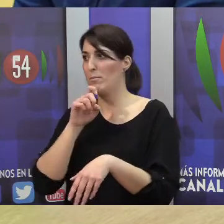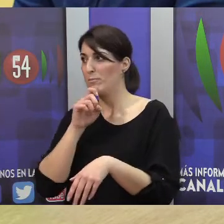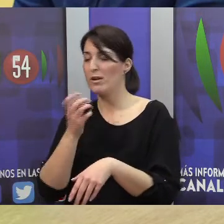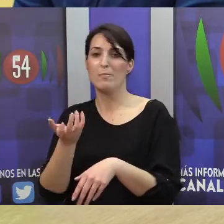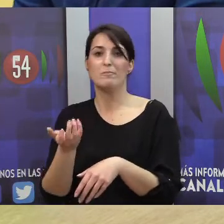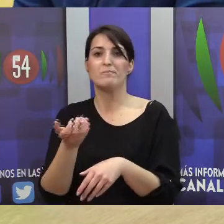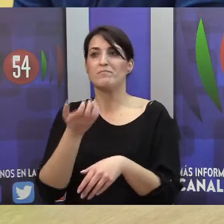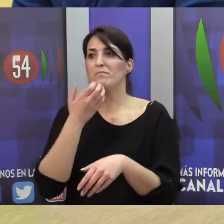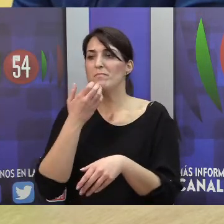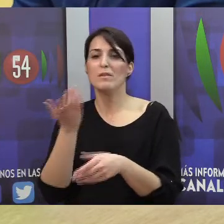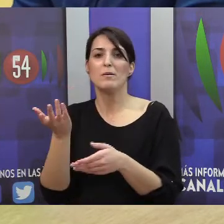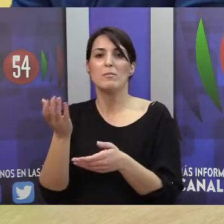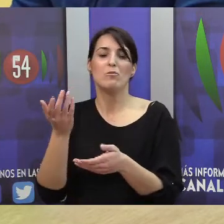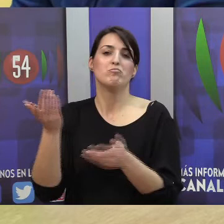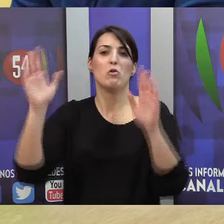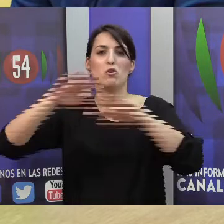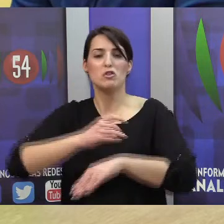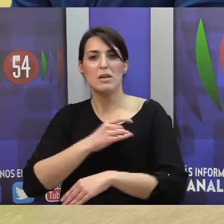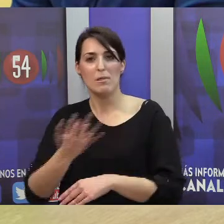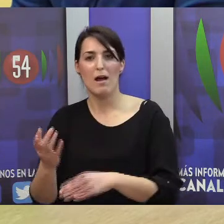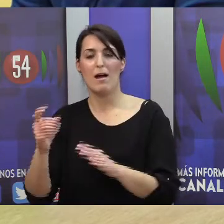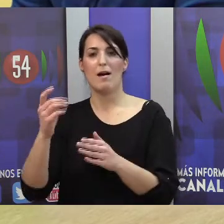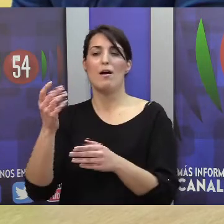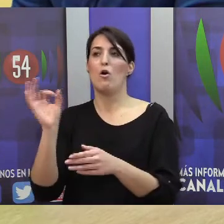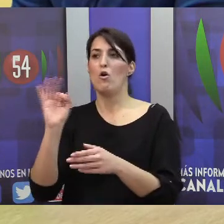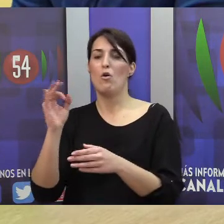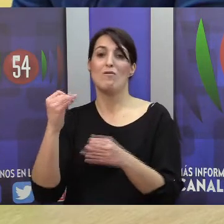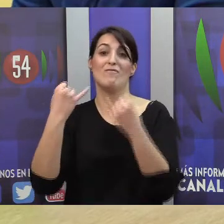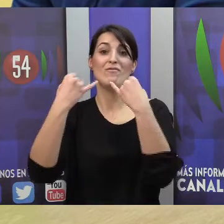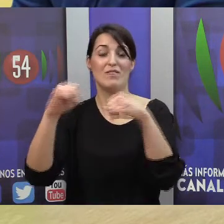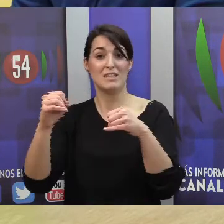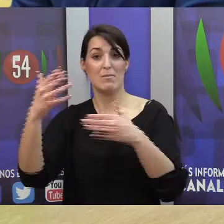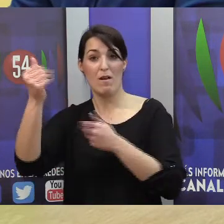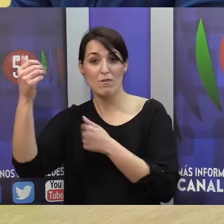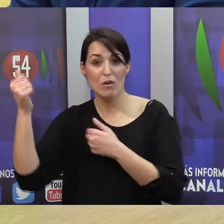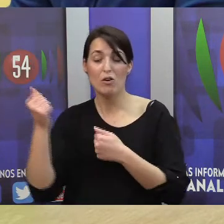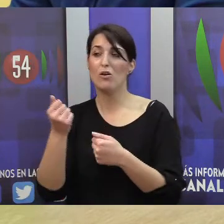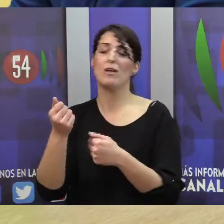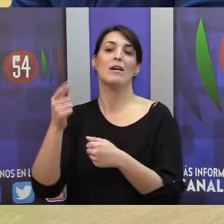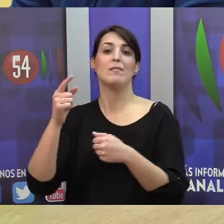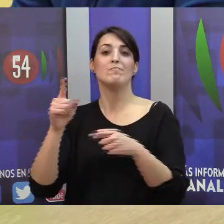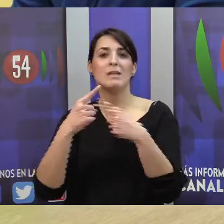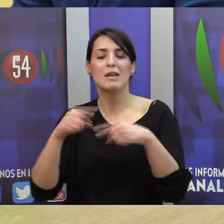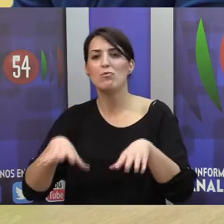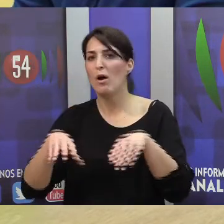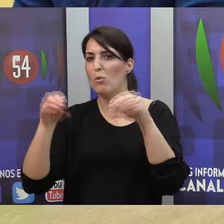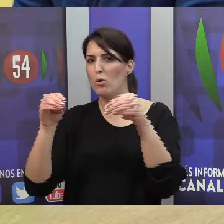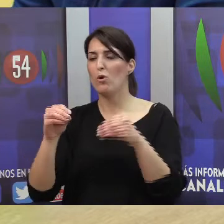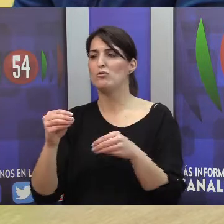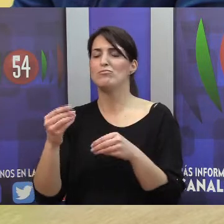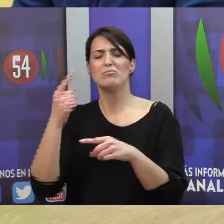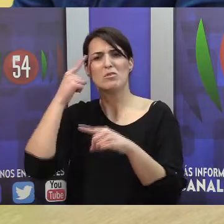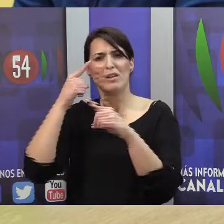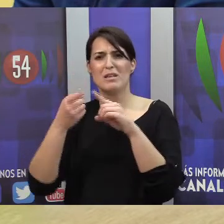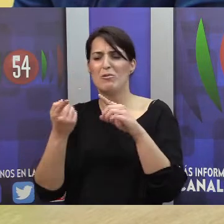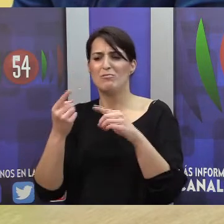el Festival de Folclórico, también que participamos con los grupos que vienen a visitarnos, en el Indoburgos, en Hacer Acesible,